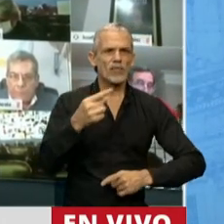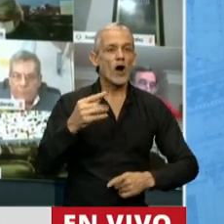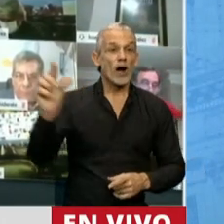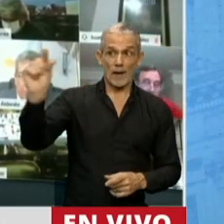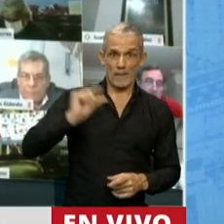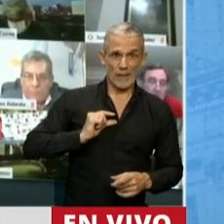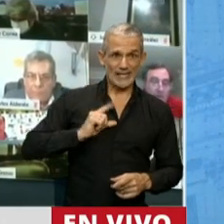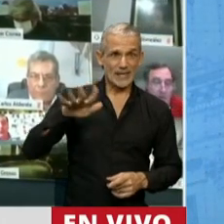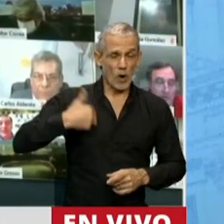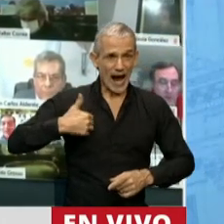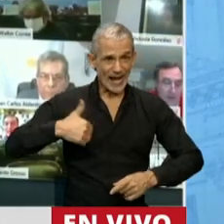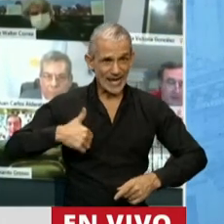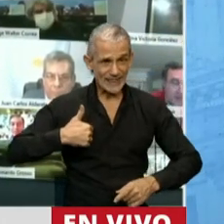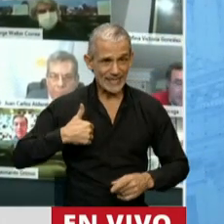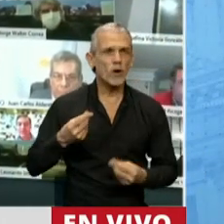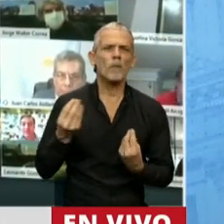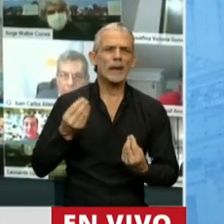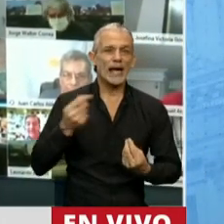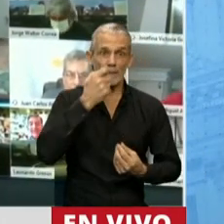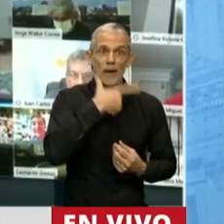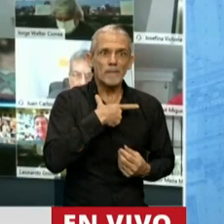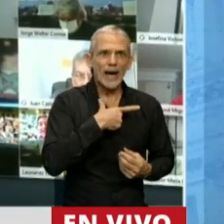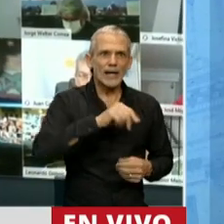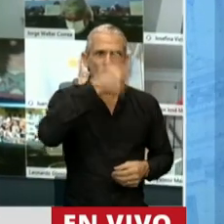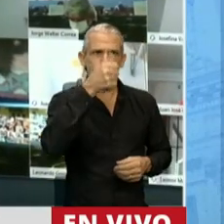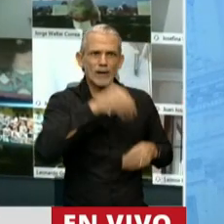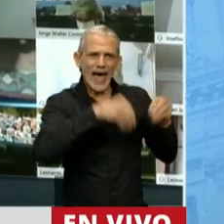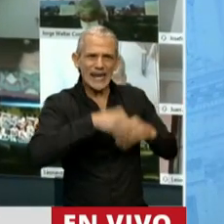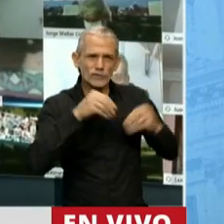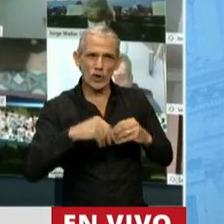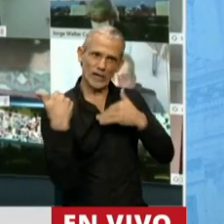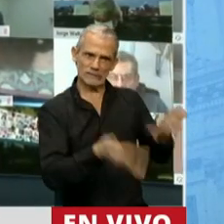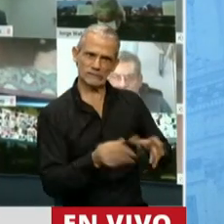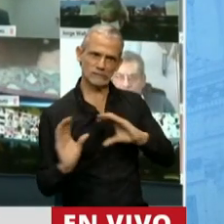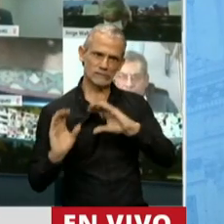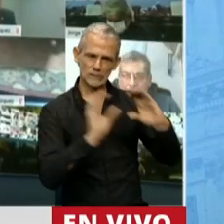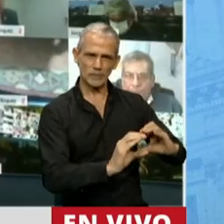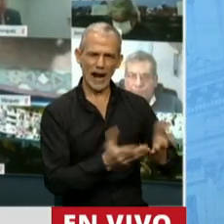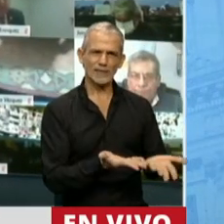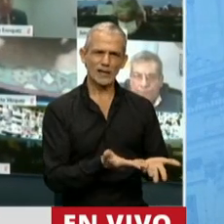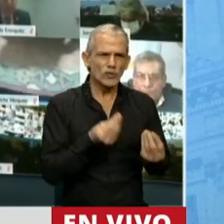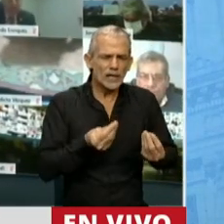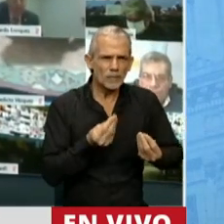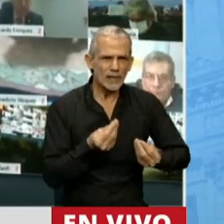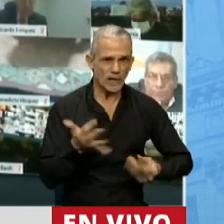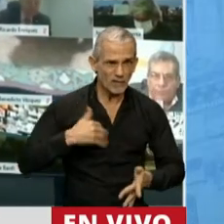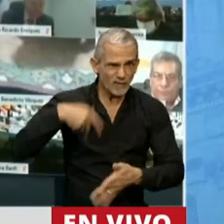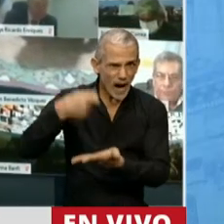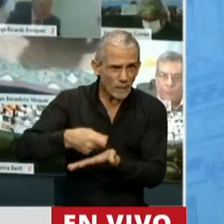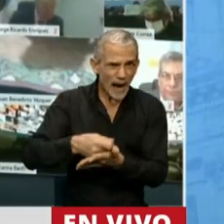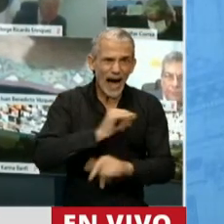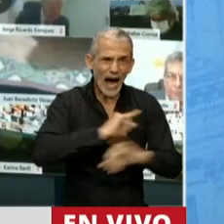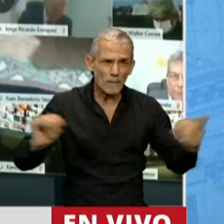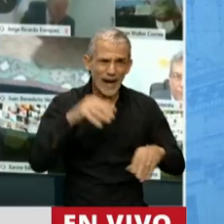préstamo a la Argentina del FMI fue para que Macri gane las elecciones. Entonces, ¿qué va a pasar? ¿Se le va a pagar la